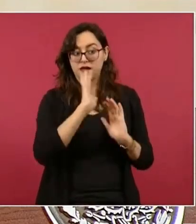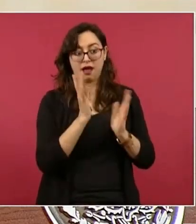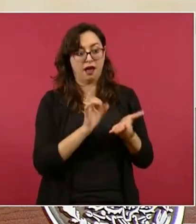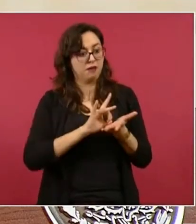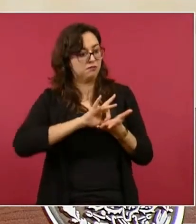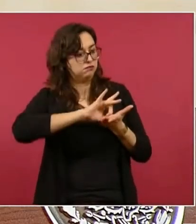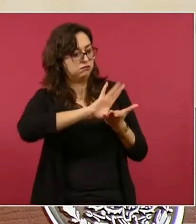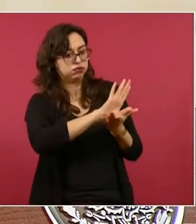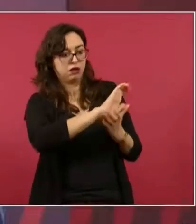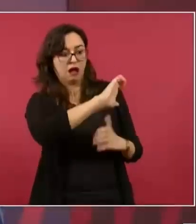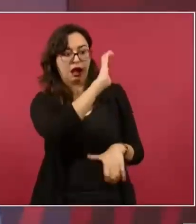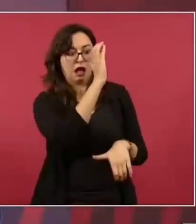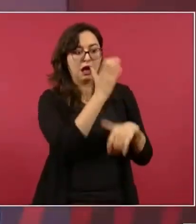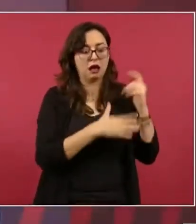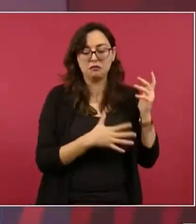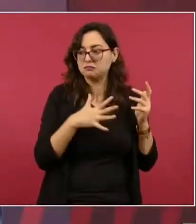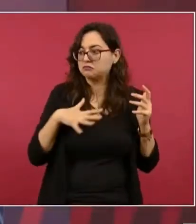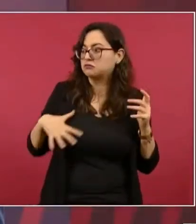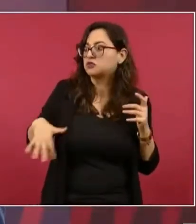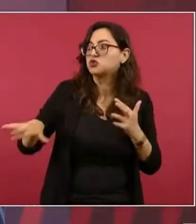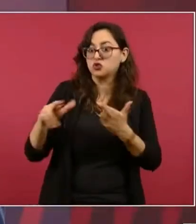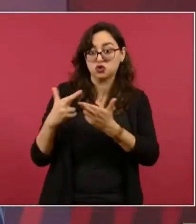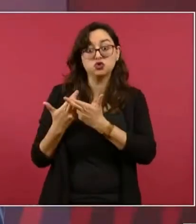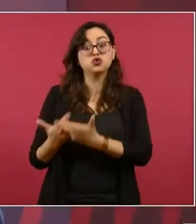del régimen y cómo le van a hacer